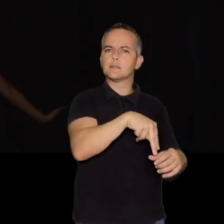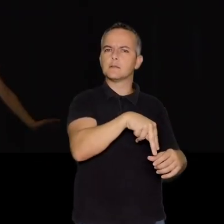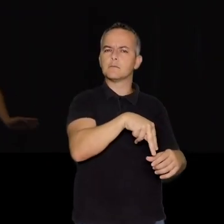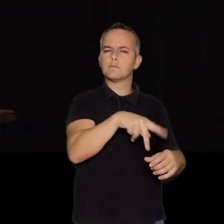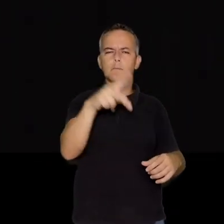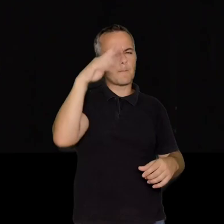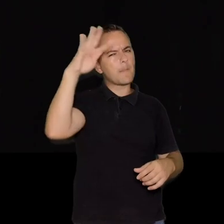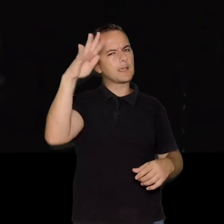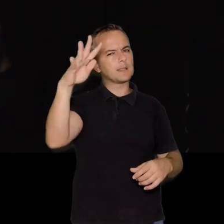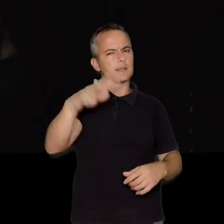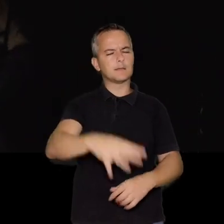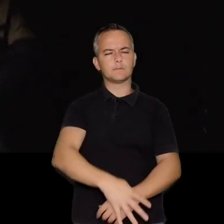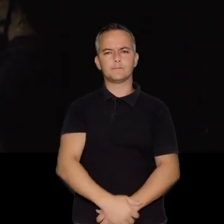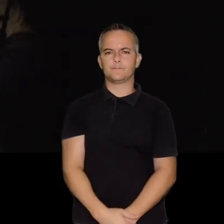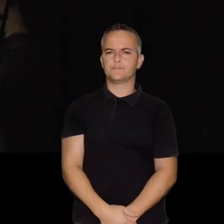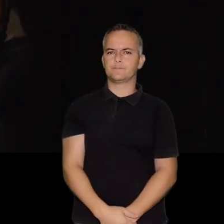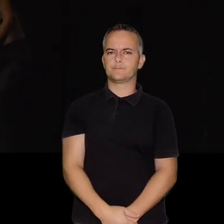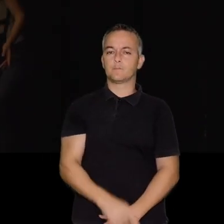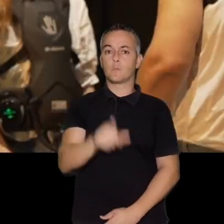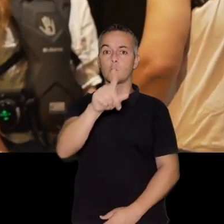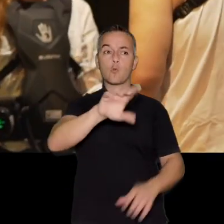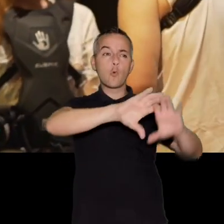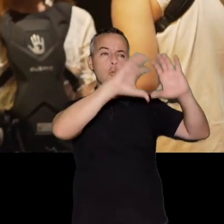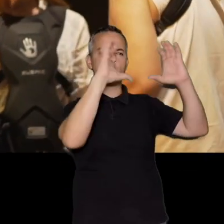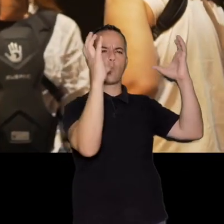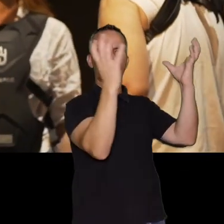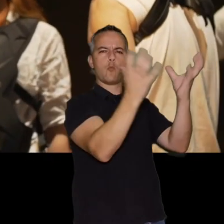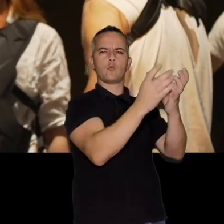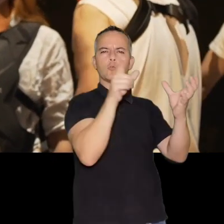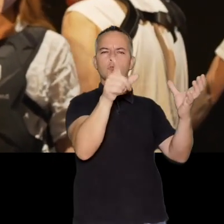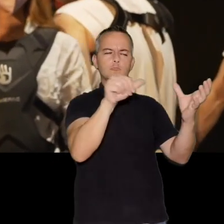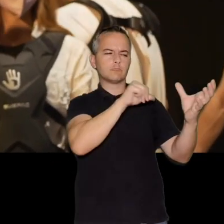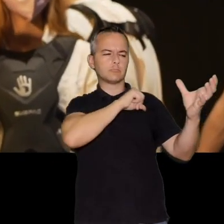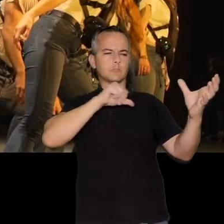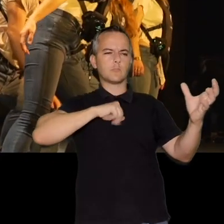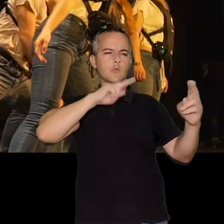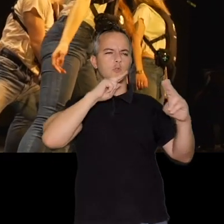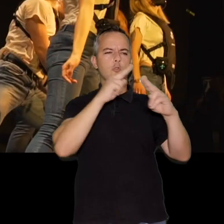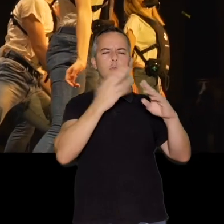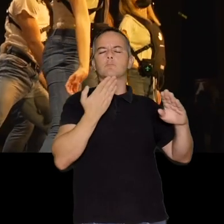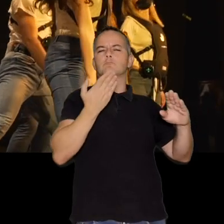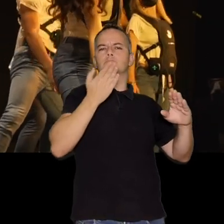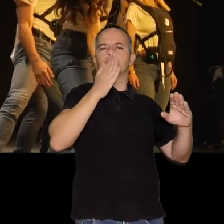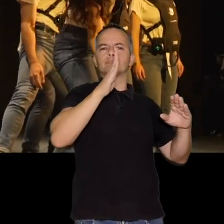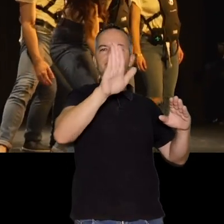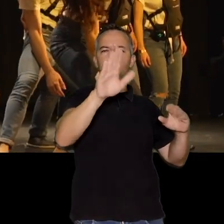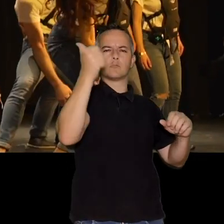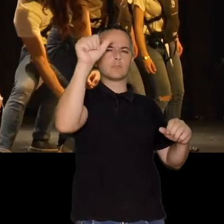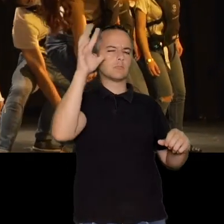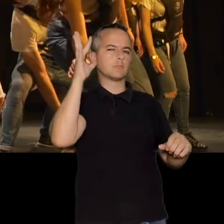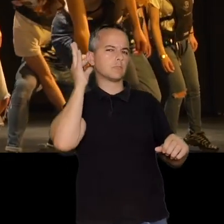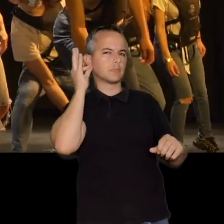pero existen, imagina un mundo donde pudieras nombrarte a ti mismo,